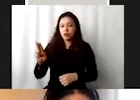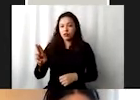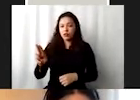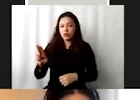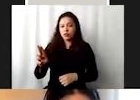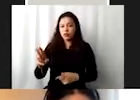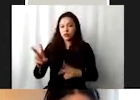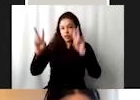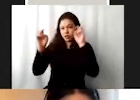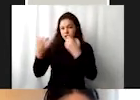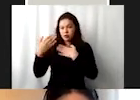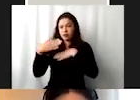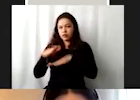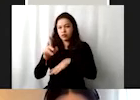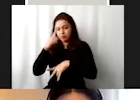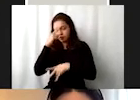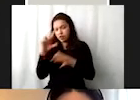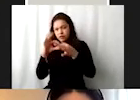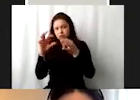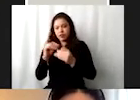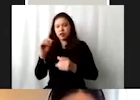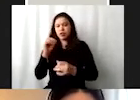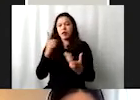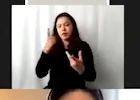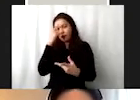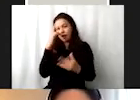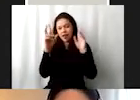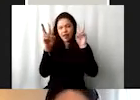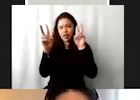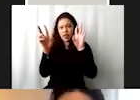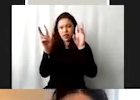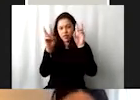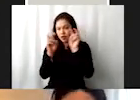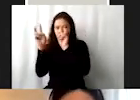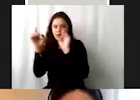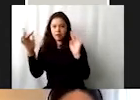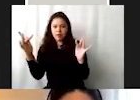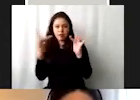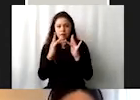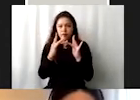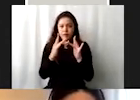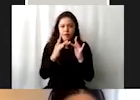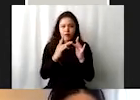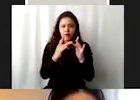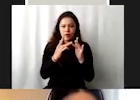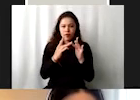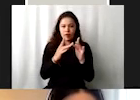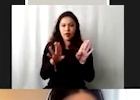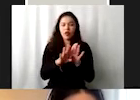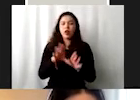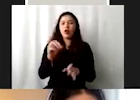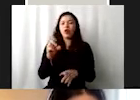tema un poco de las interconexiones que aborda, se llama cómo poner los ODS en práctica.